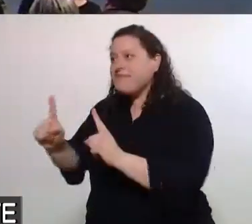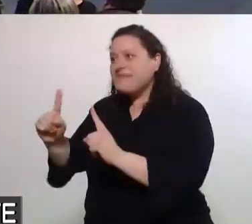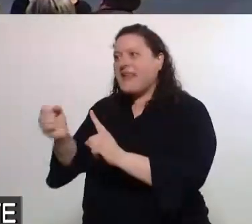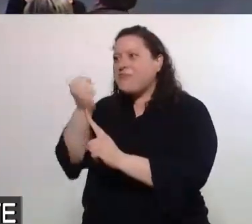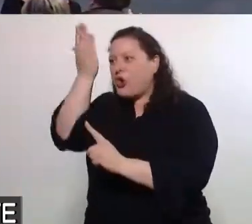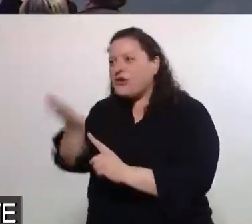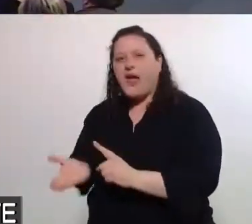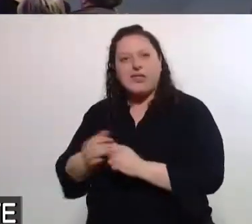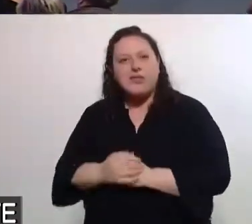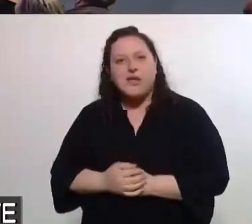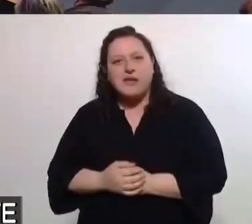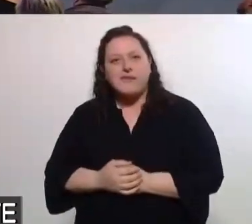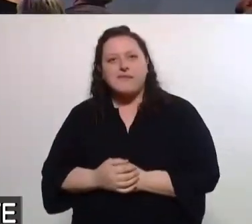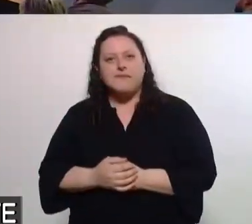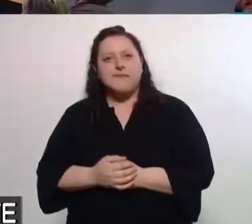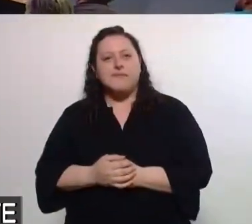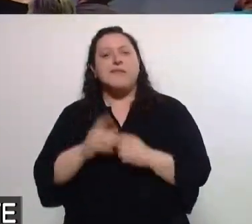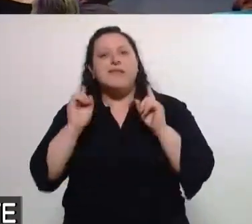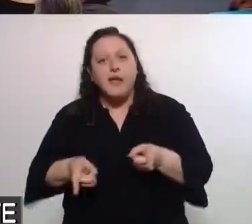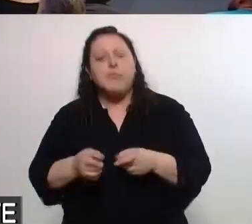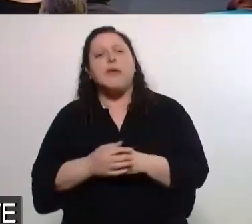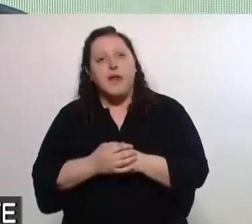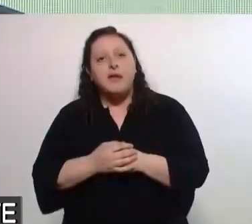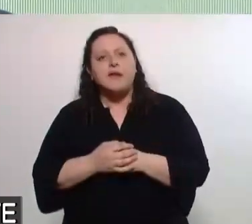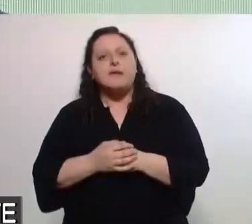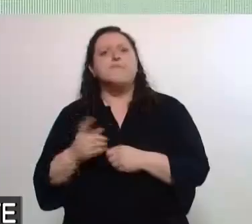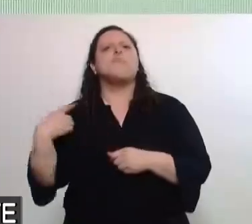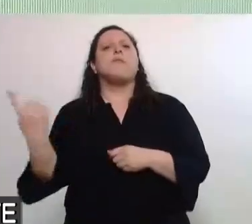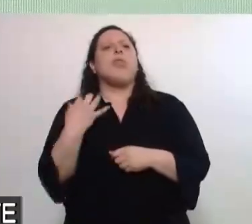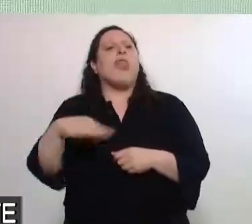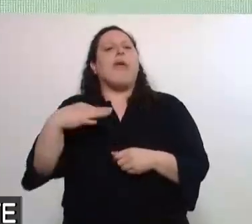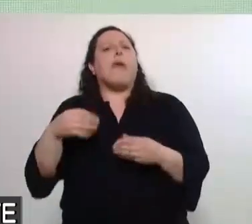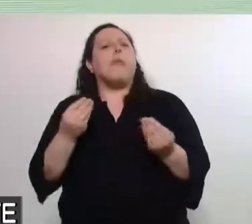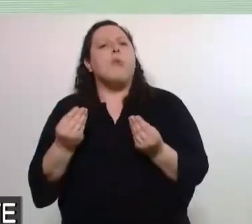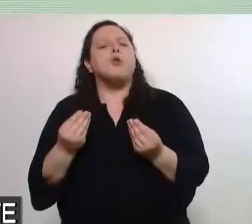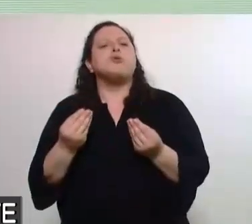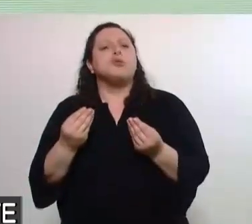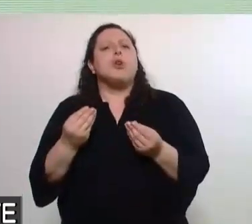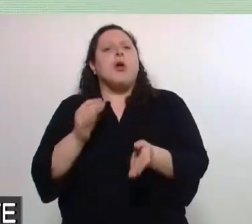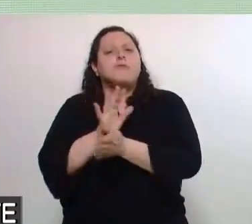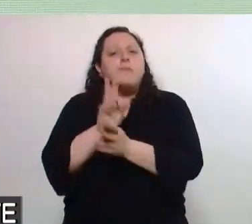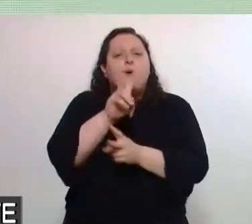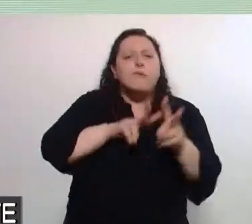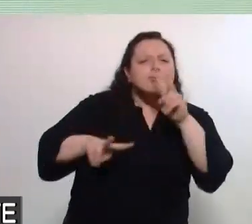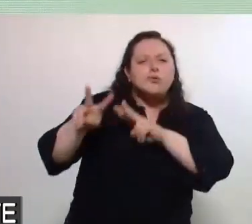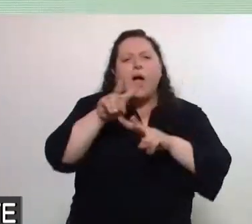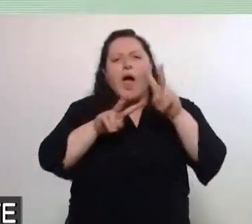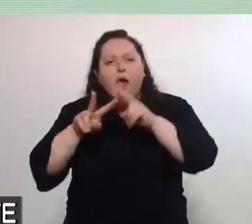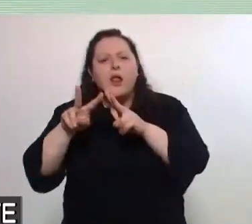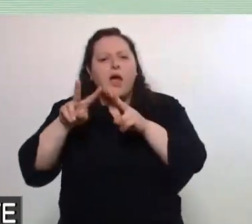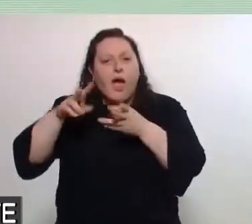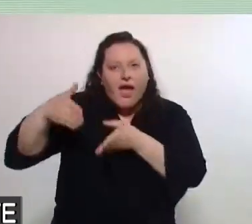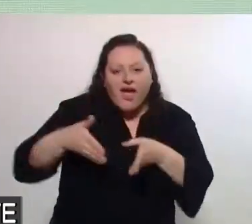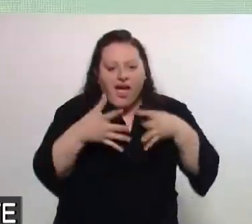Y también tenemos que encontrar un camino de